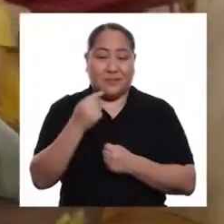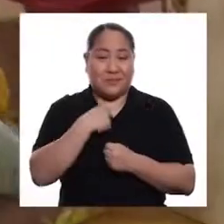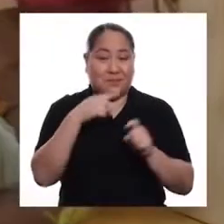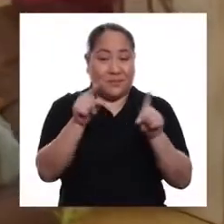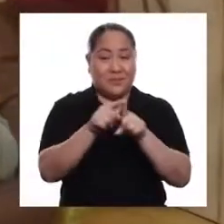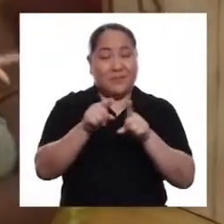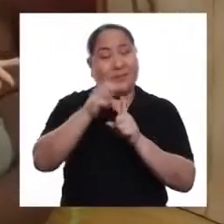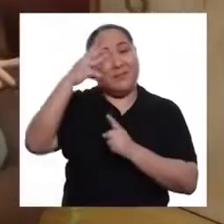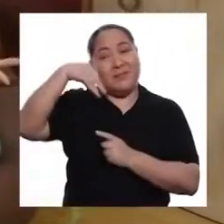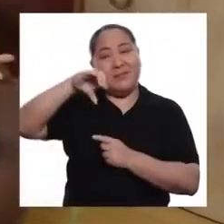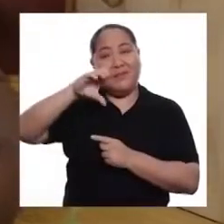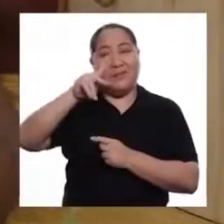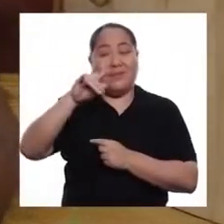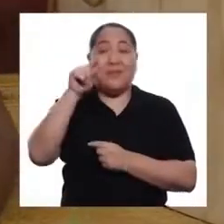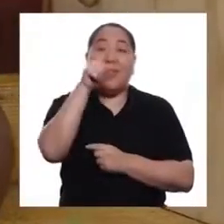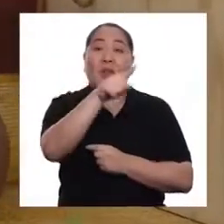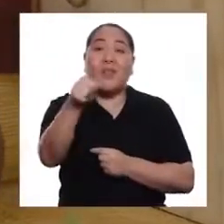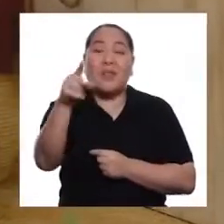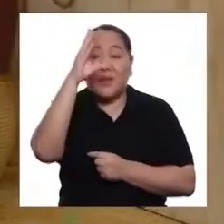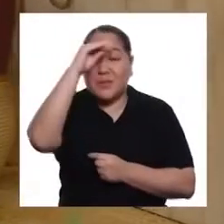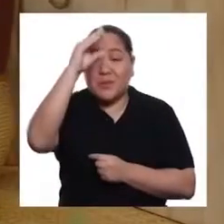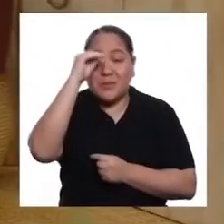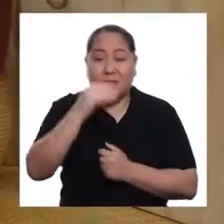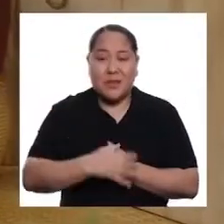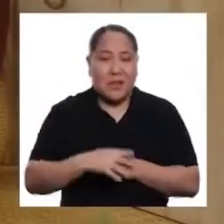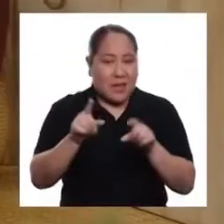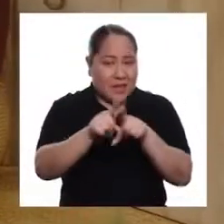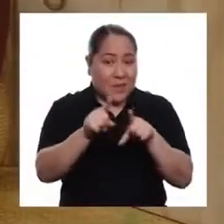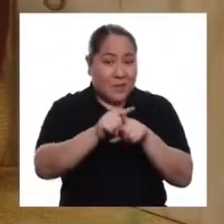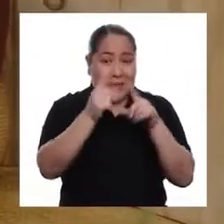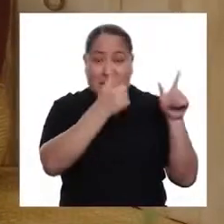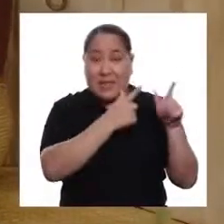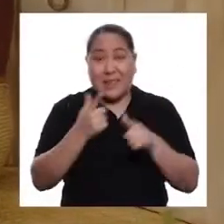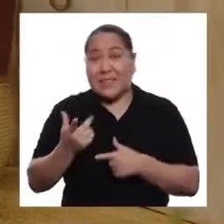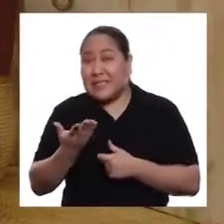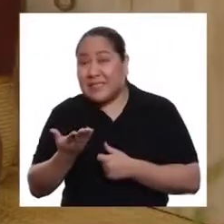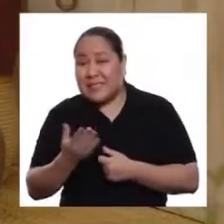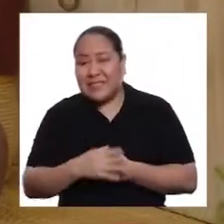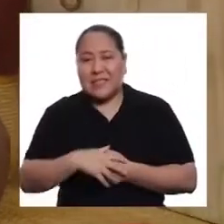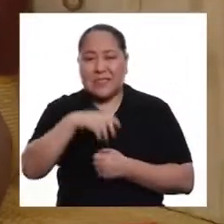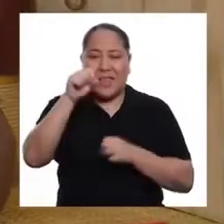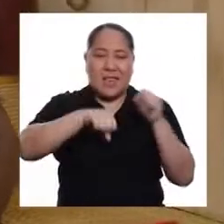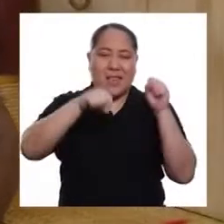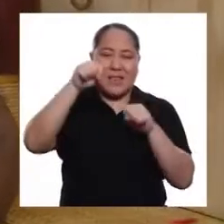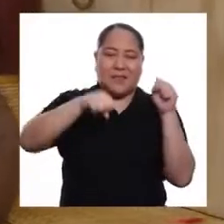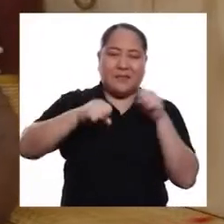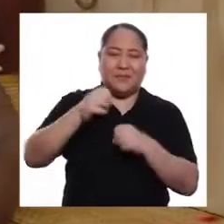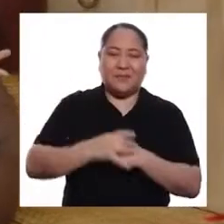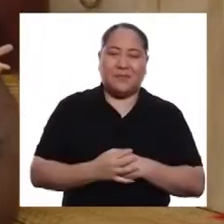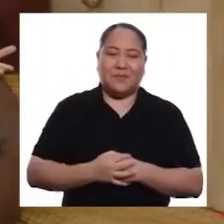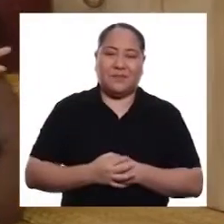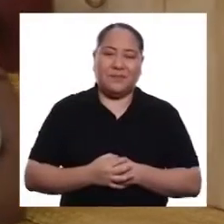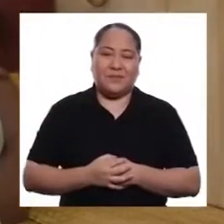Yo también, Miki. ¿Y ustedes, chicas y chicos, también están listos? ¡Sí!